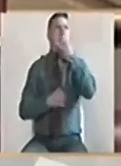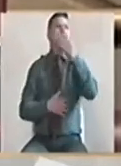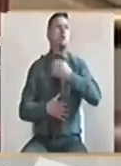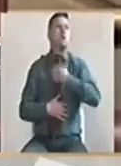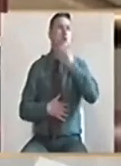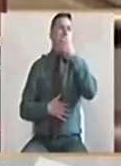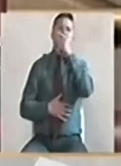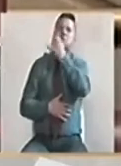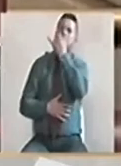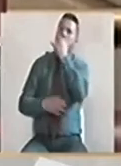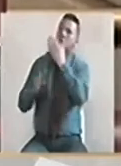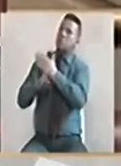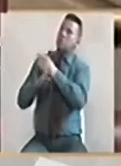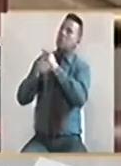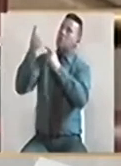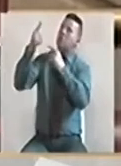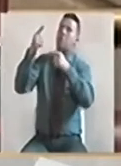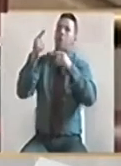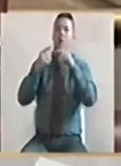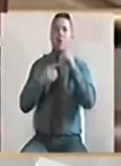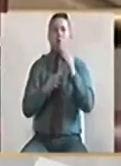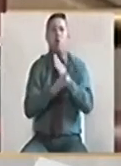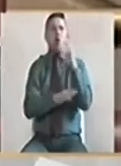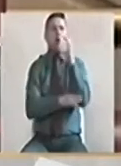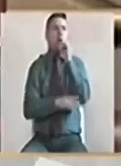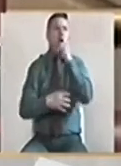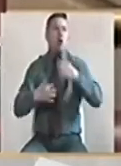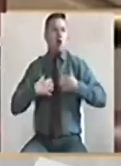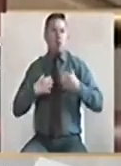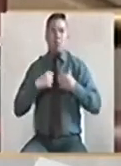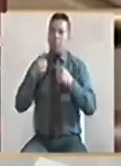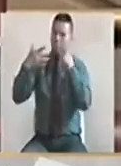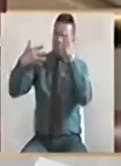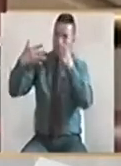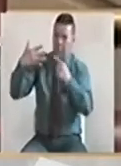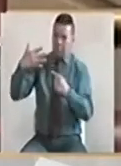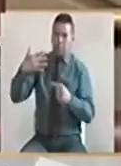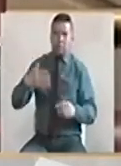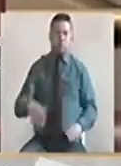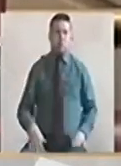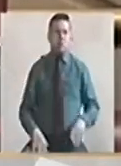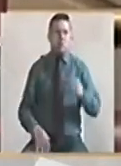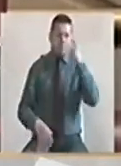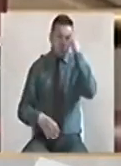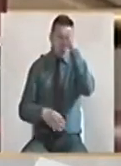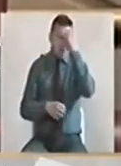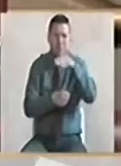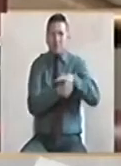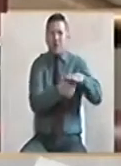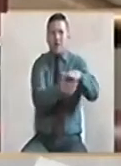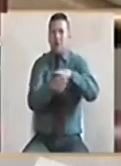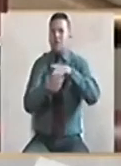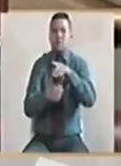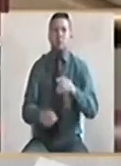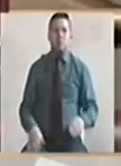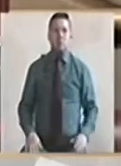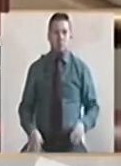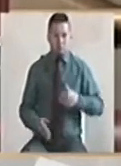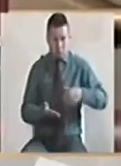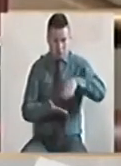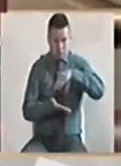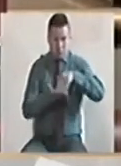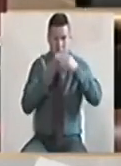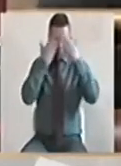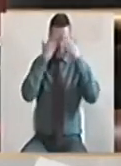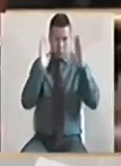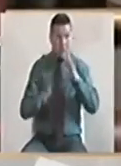todos los problemas que atargan a los colombianos, especialmente a las calles populares. Que el centro democrático no